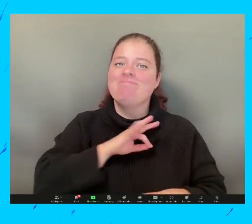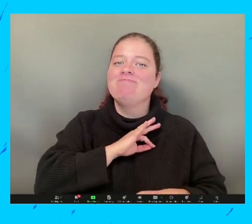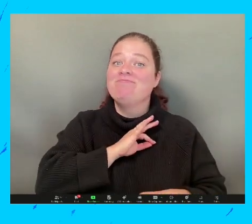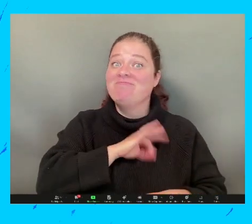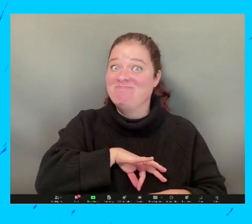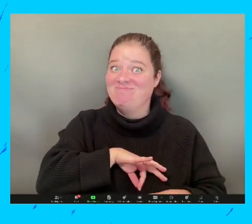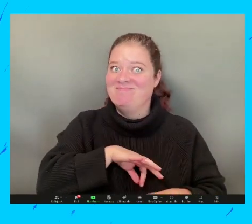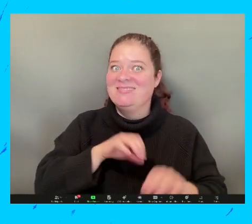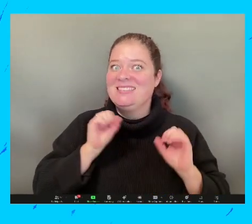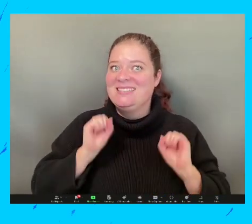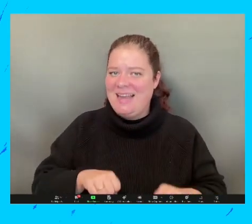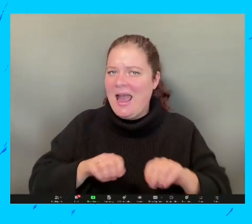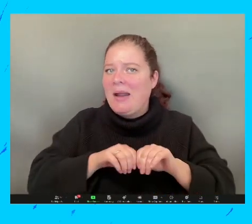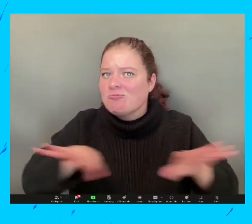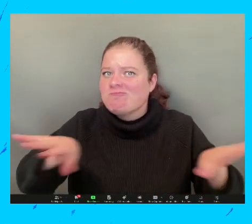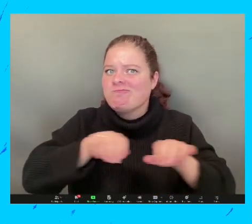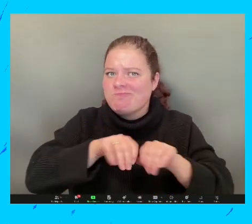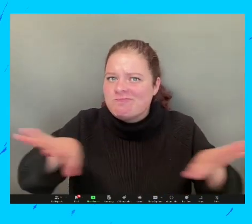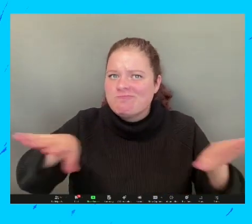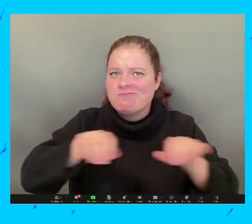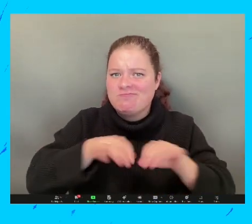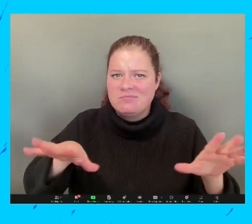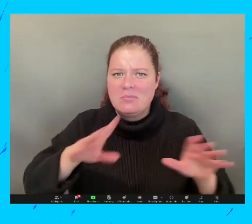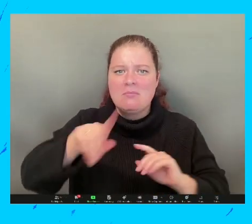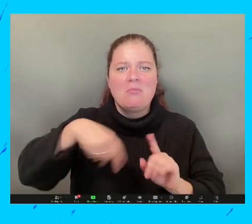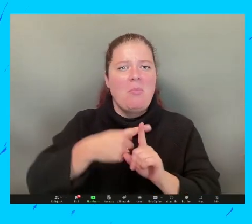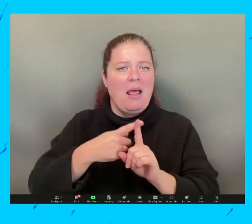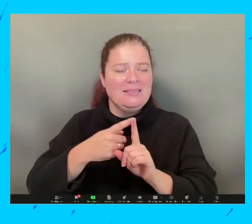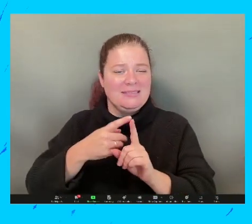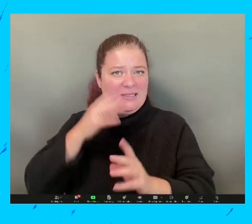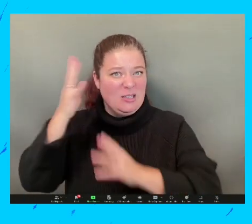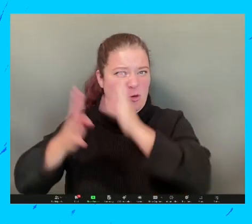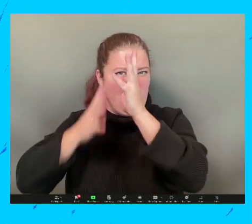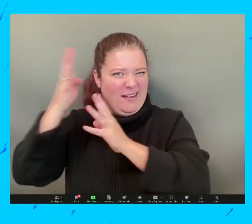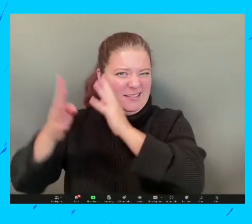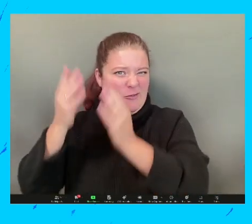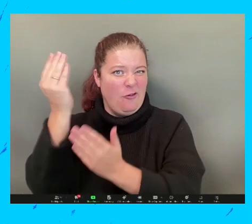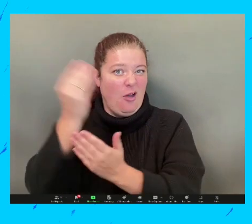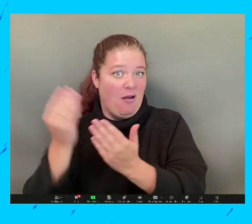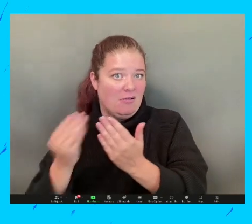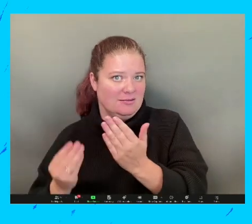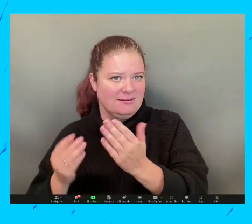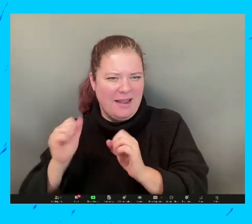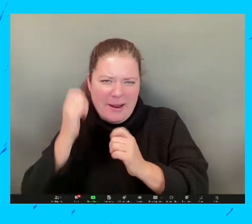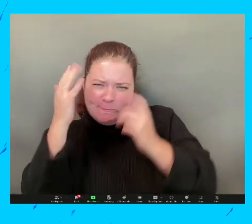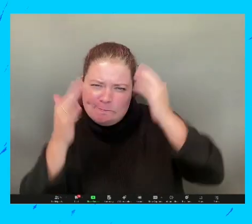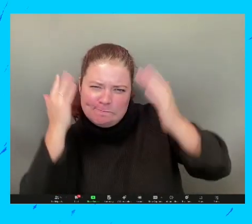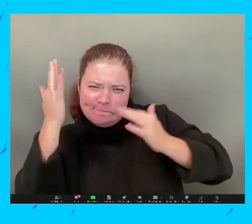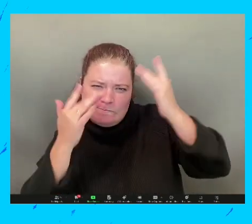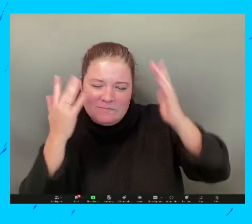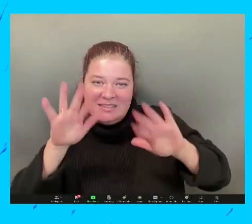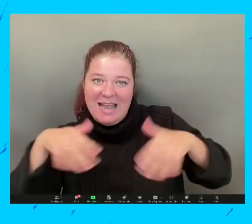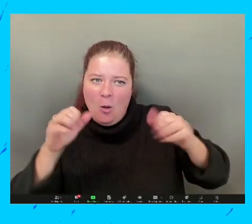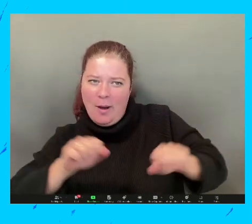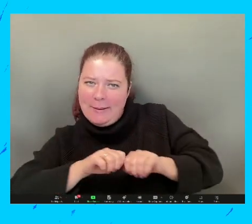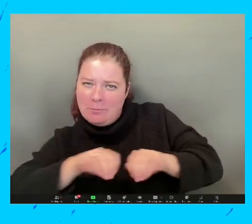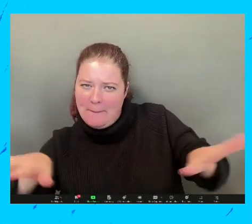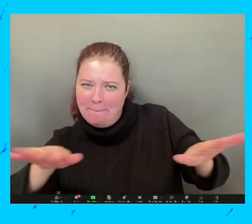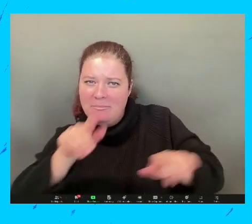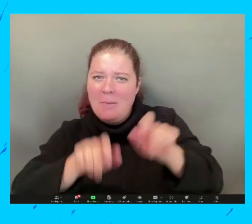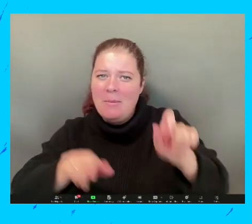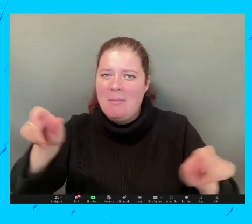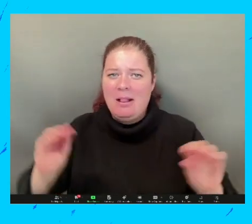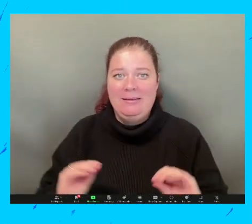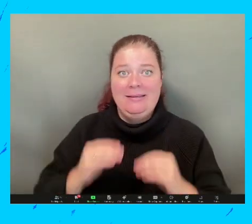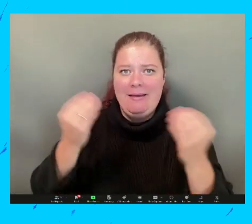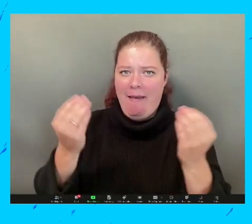diría es que me gustaría usar a los medios como una herramienta para hacer el bien y usar las artes creativas